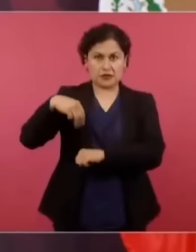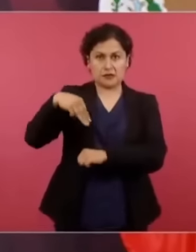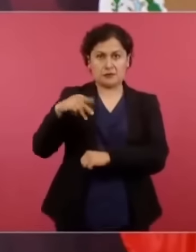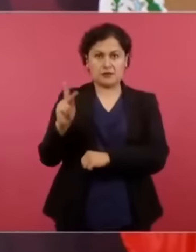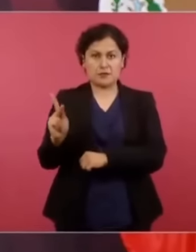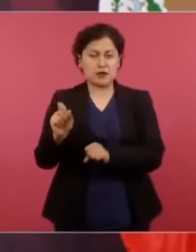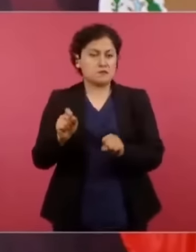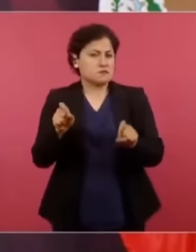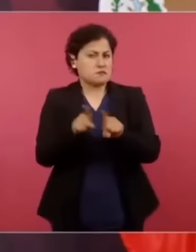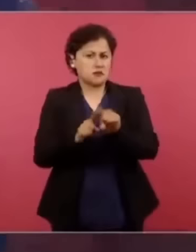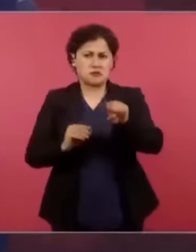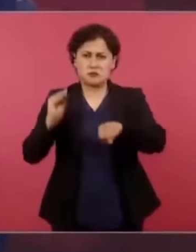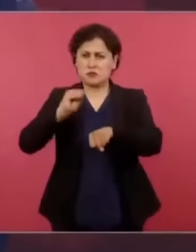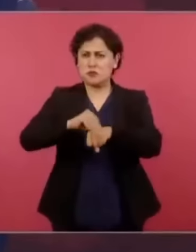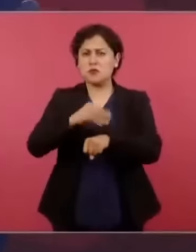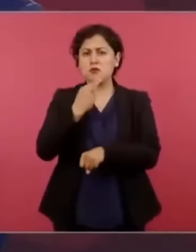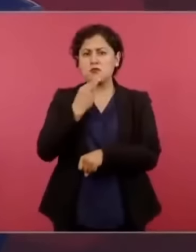lo mismo.